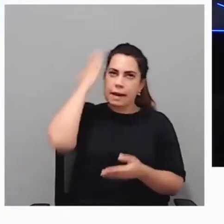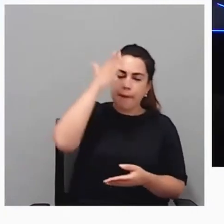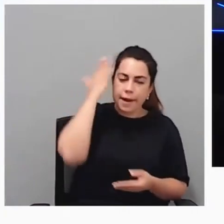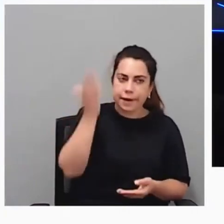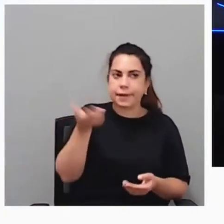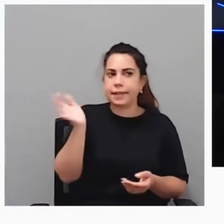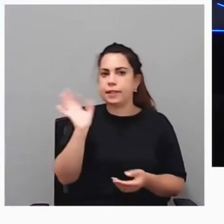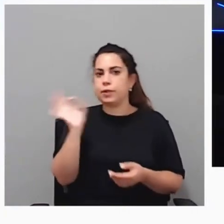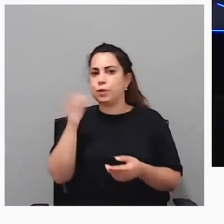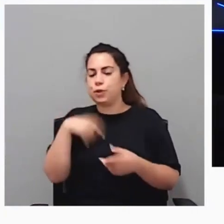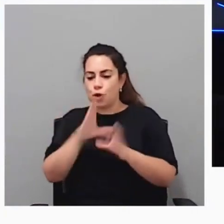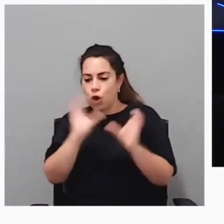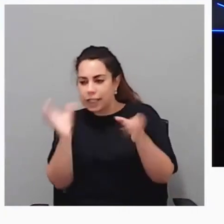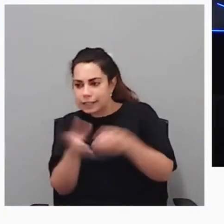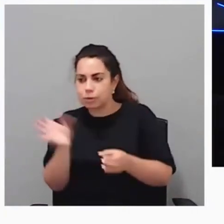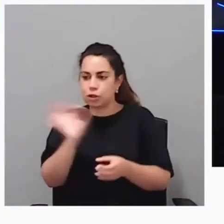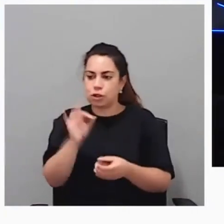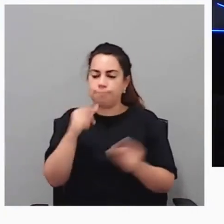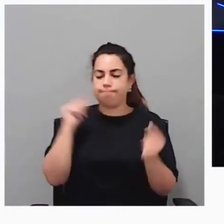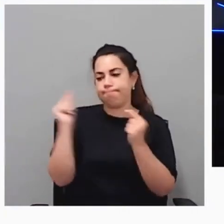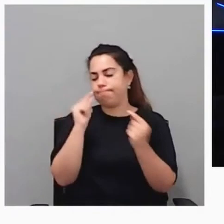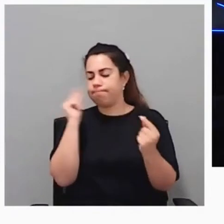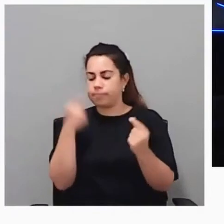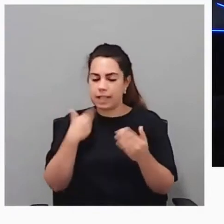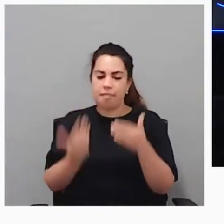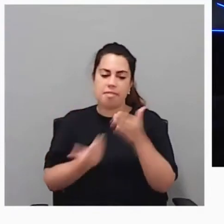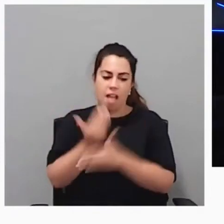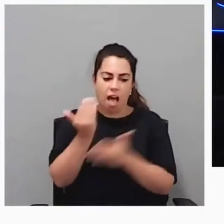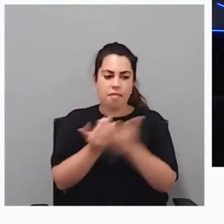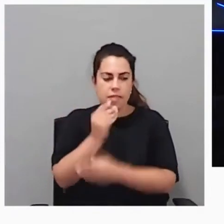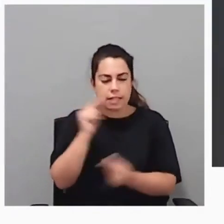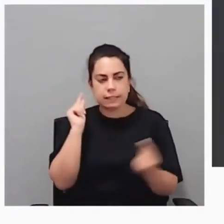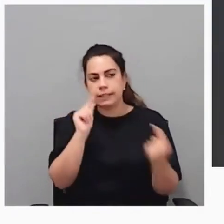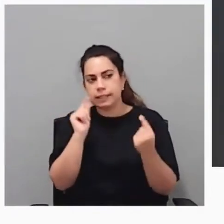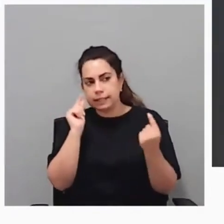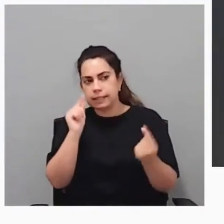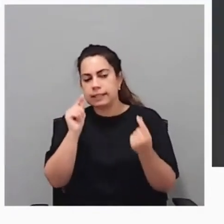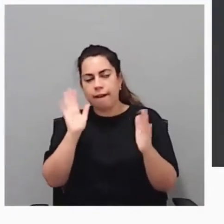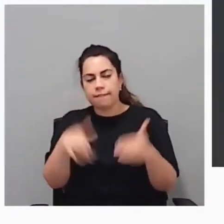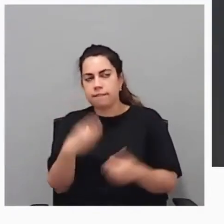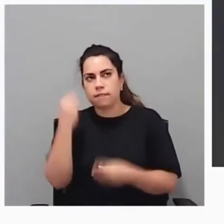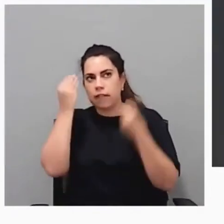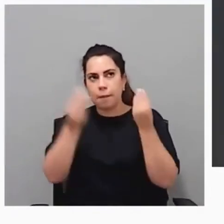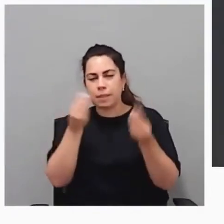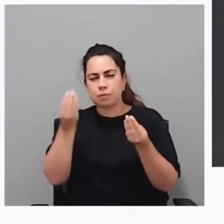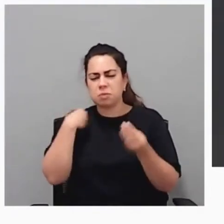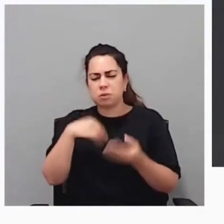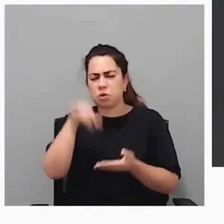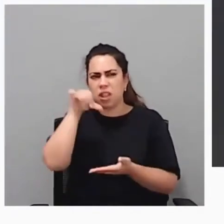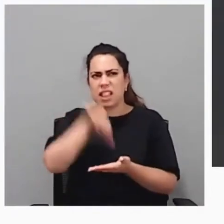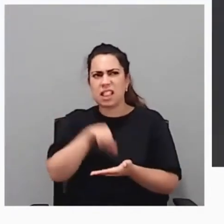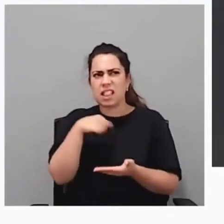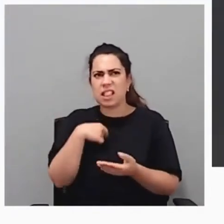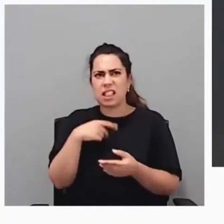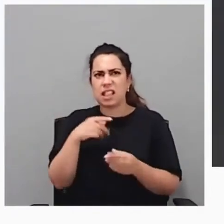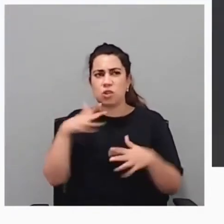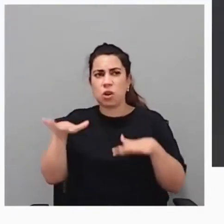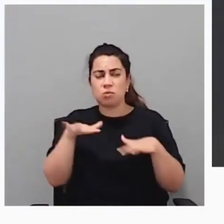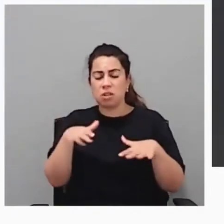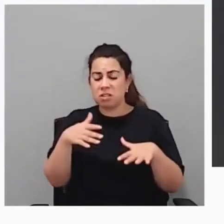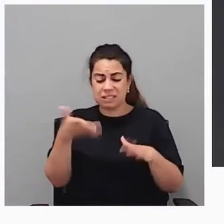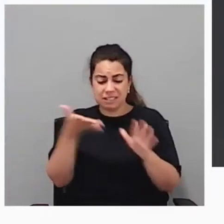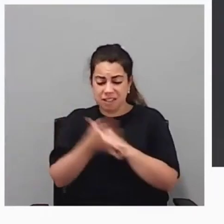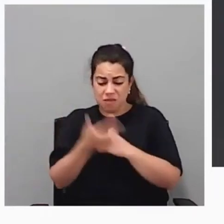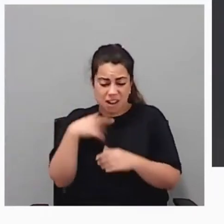Navarra, colectivos... Bueno, pues después de varios días de debate, dijimos, si es que al final en el centro de nuestras actuaciones está la persona concreta